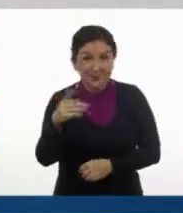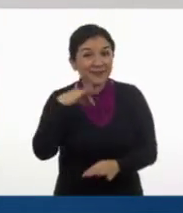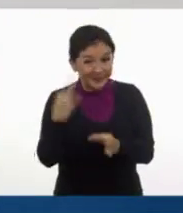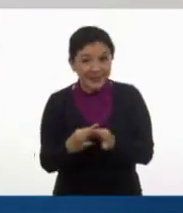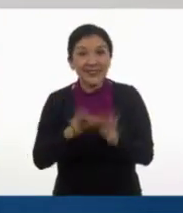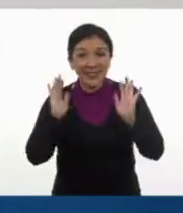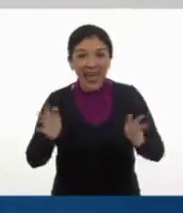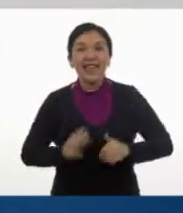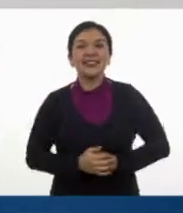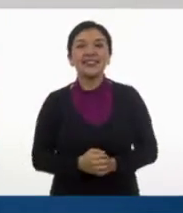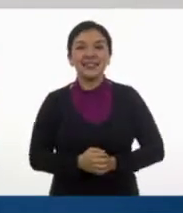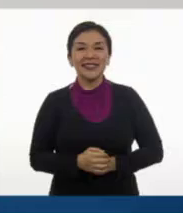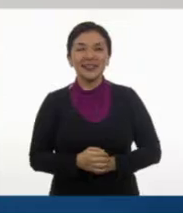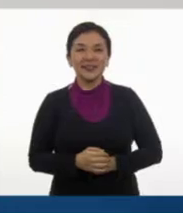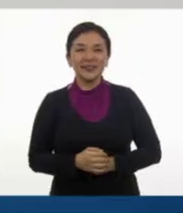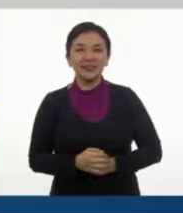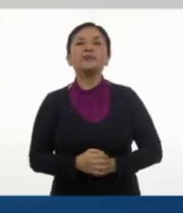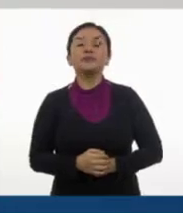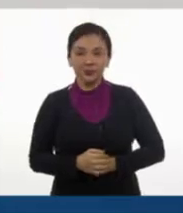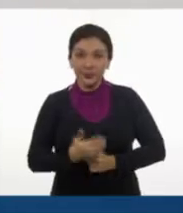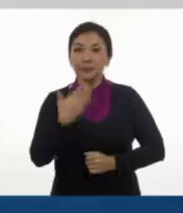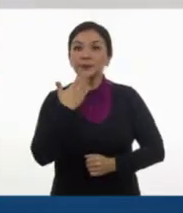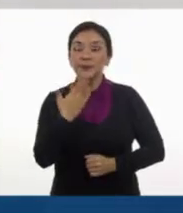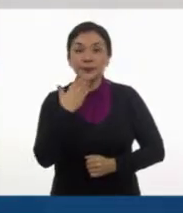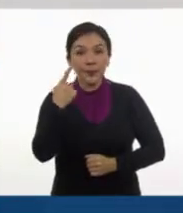Claro que sí. ¡Listos! Bien.